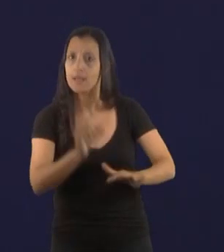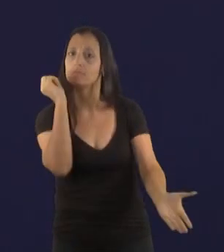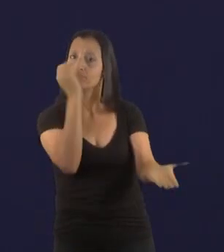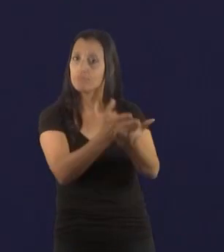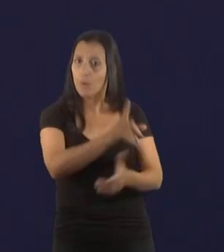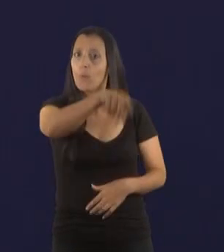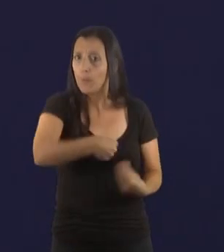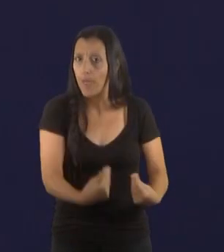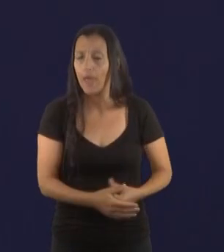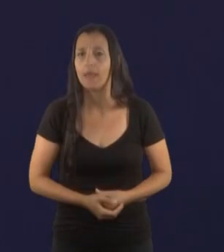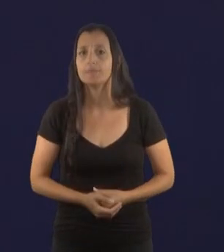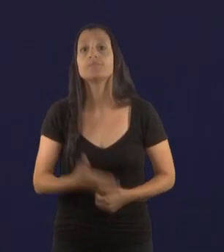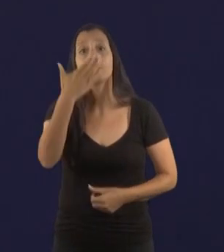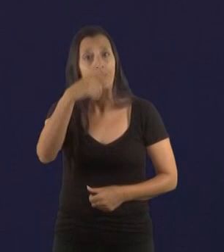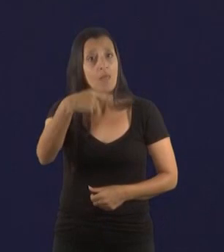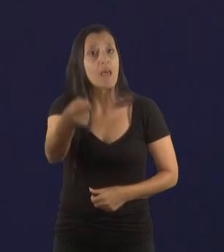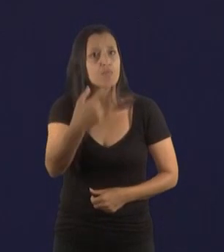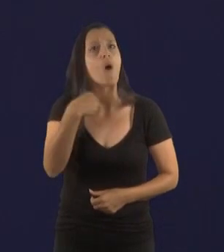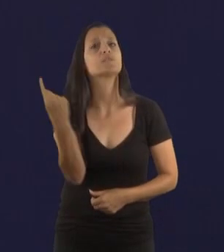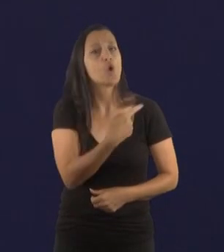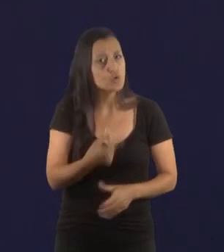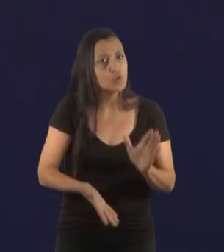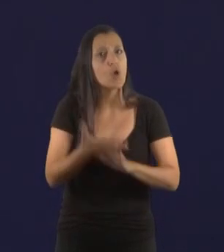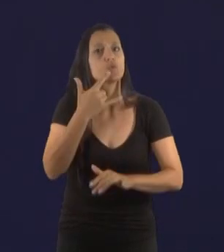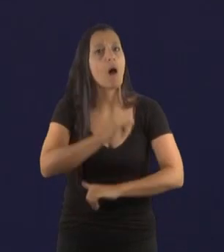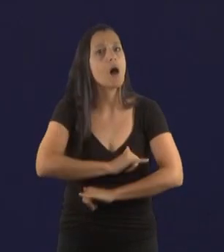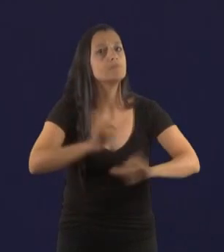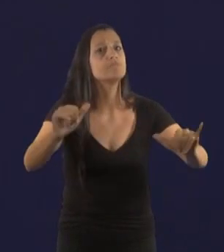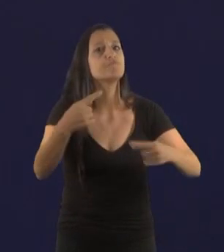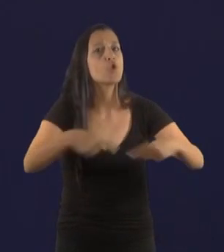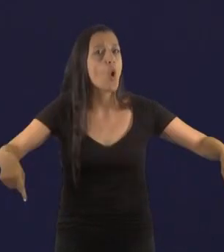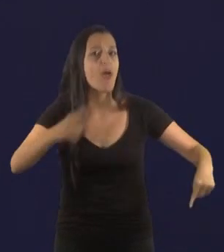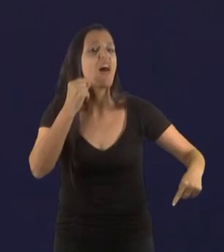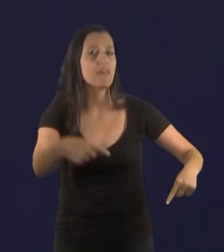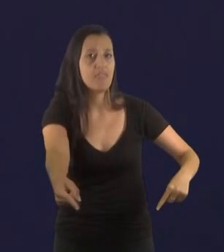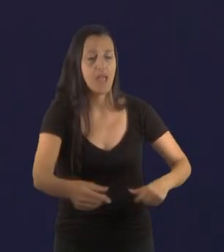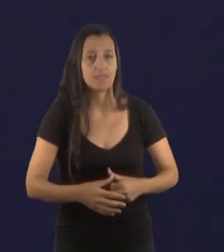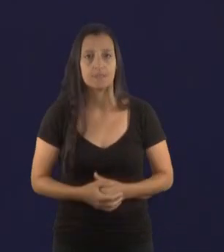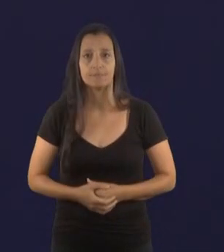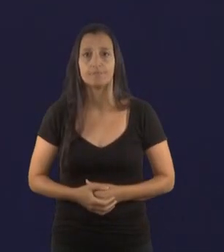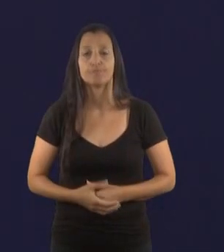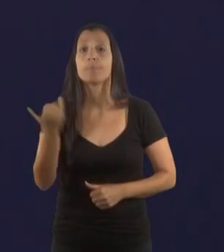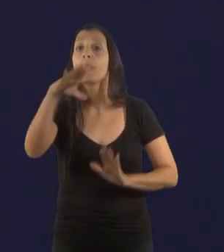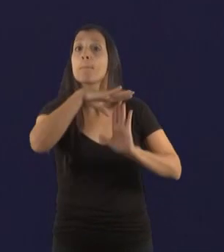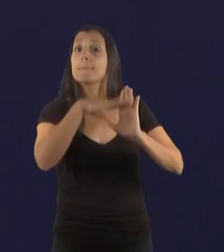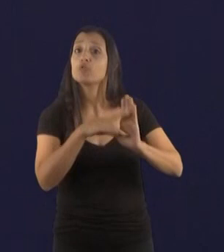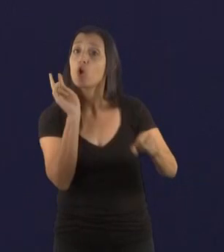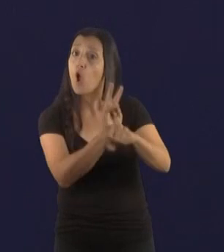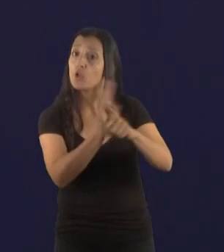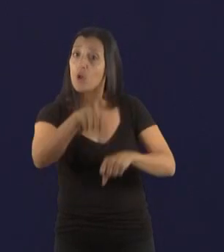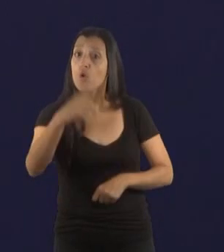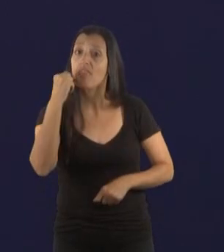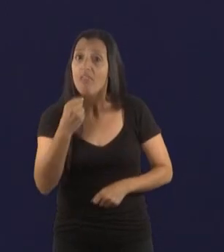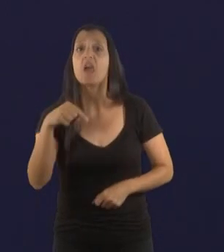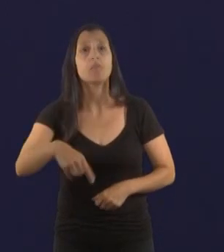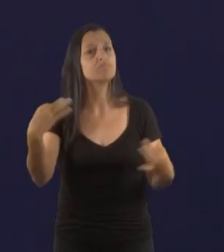que por supuesto tendrán novedades en los días sucesivos. El protocolo de seguridad del día de hoy se está